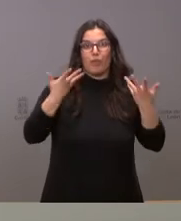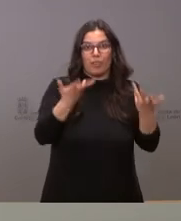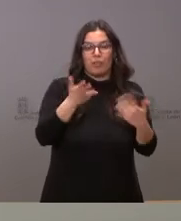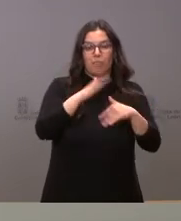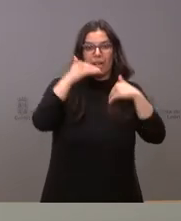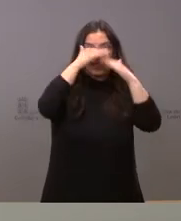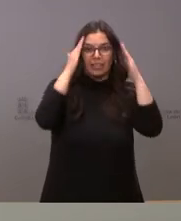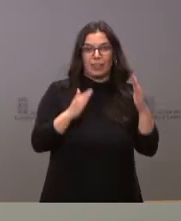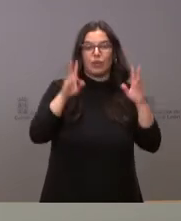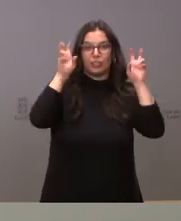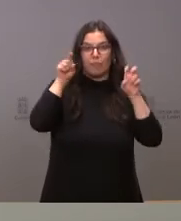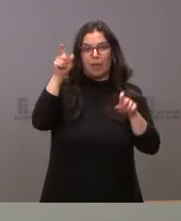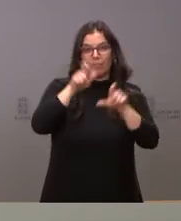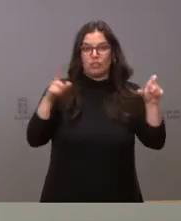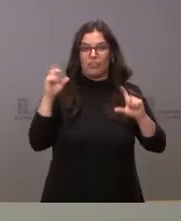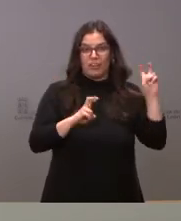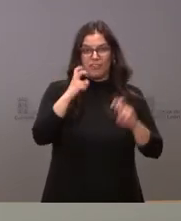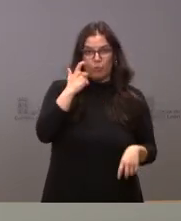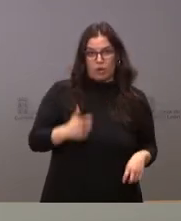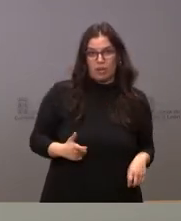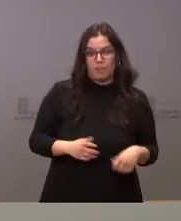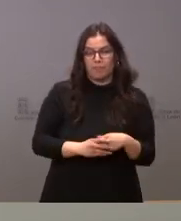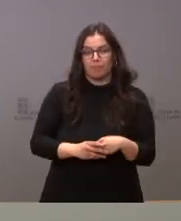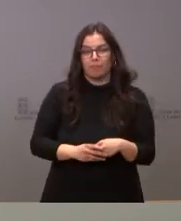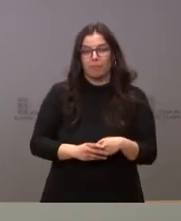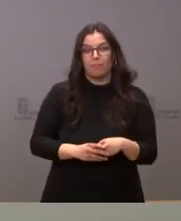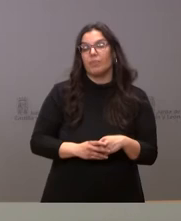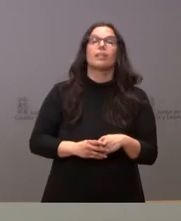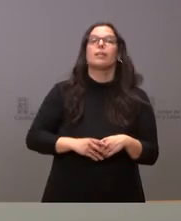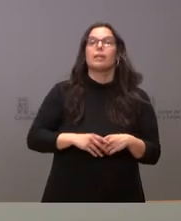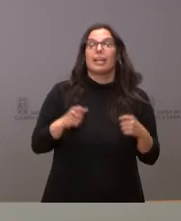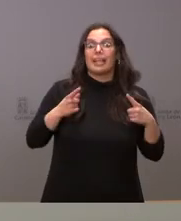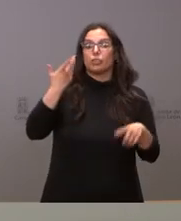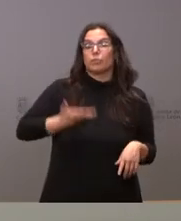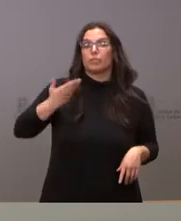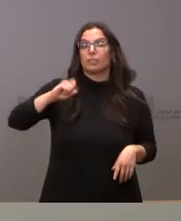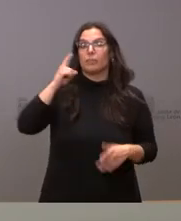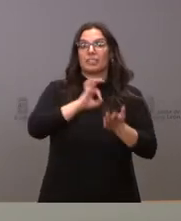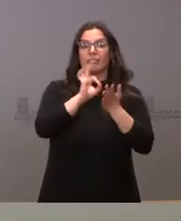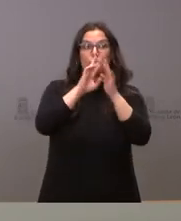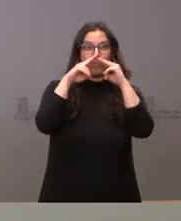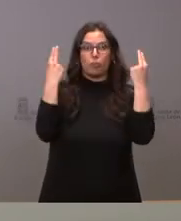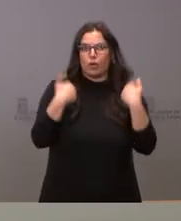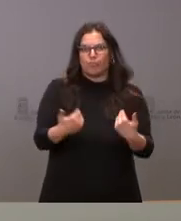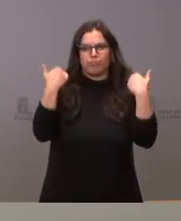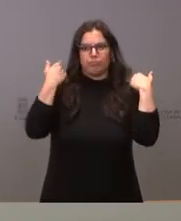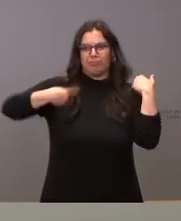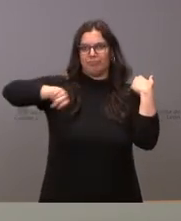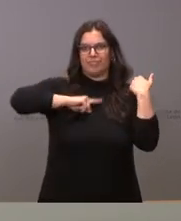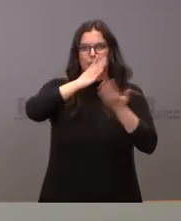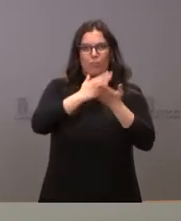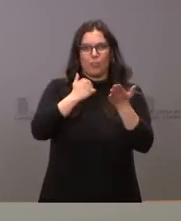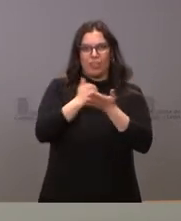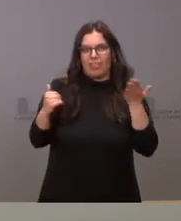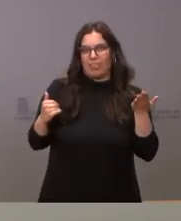relación con esta cuestión. El coste fundamental, en este caso, de los servicios públicos está recayendo con las comunidades autónomas. Cuando se nos